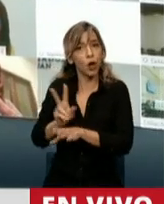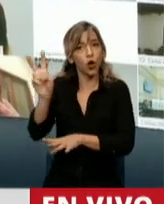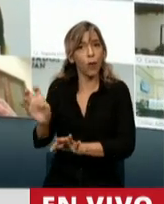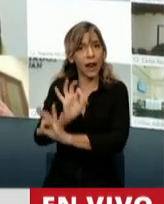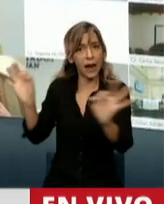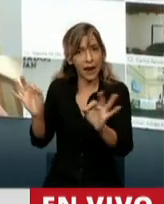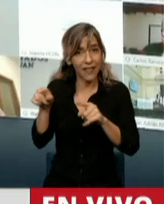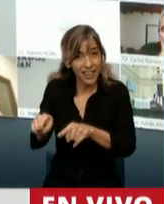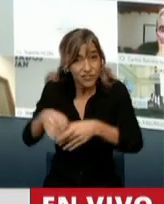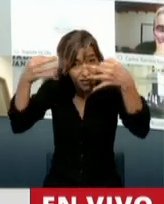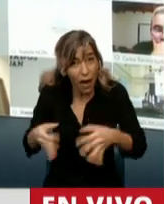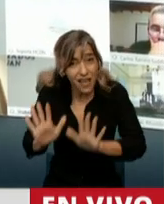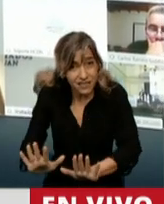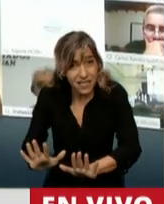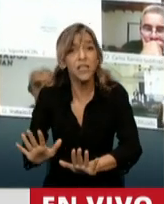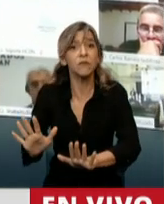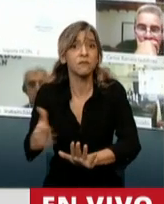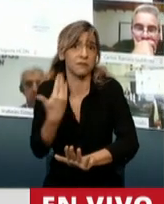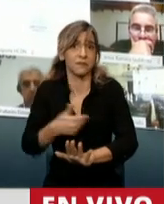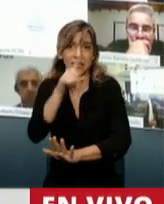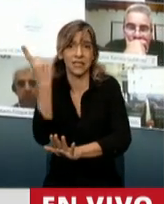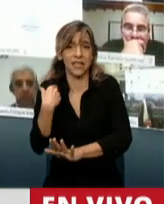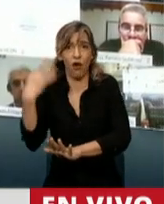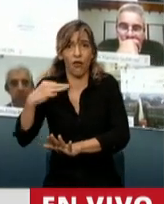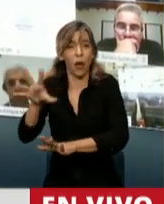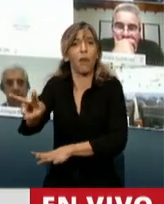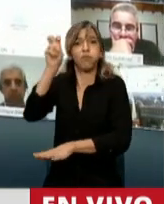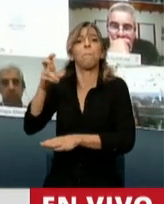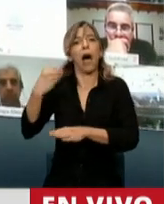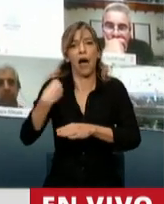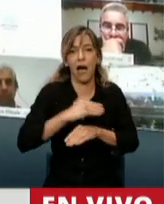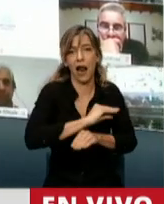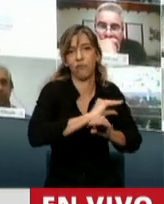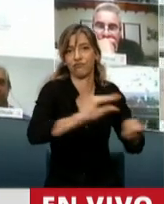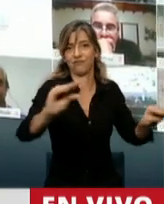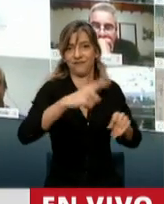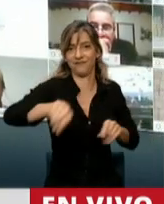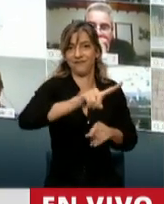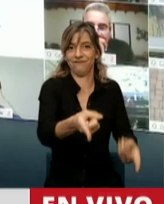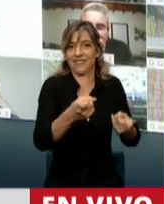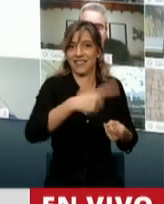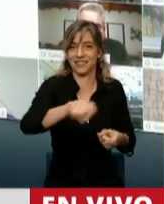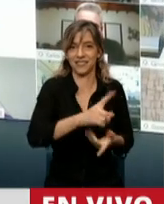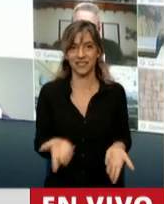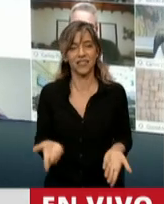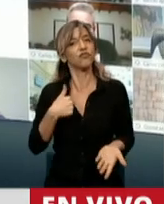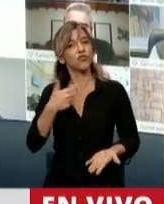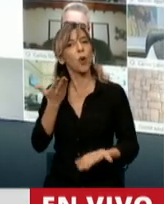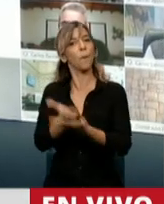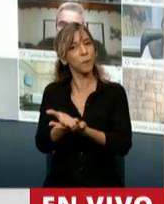ético evidente que debe cumplir. Por ello voy a solicitar, señor Presidente, introducir